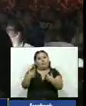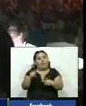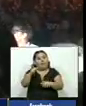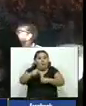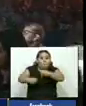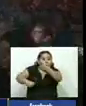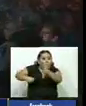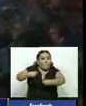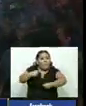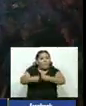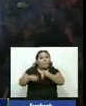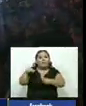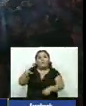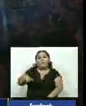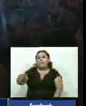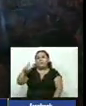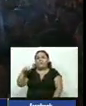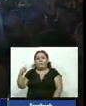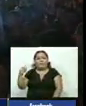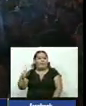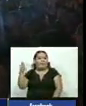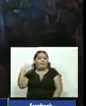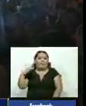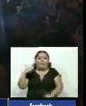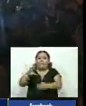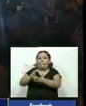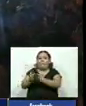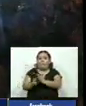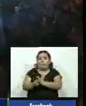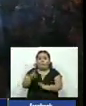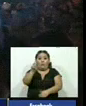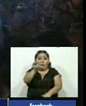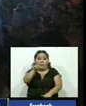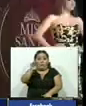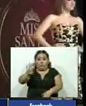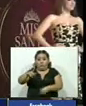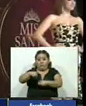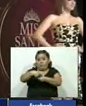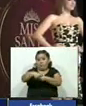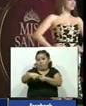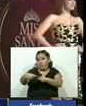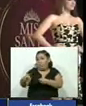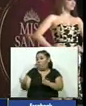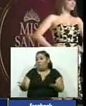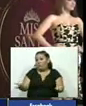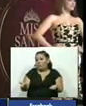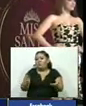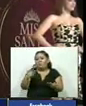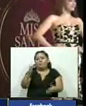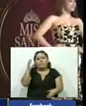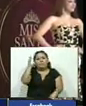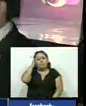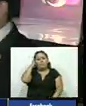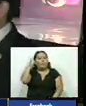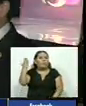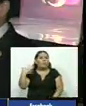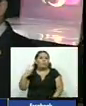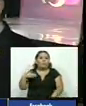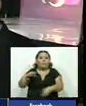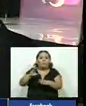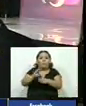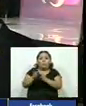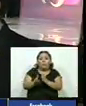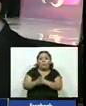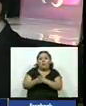maratón tecleña que se ha vuelto una tradición acá el 14 tenemos lo que es lo que ya convertimos en una tradición también